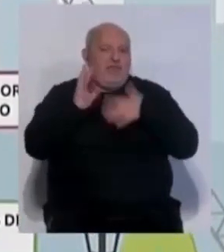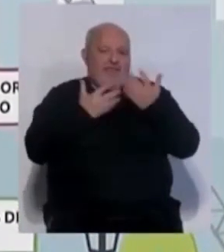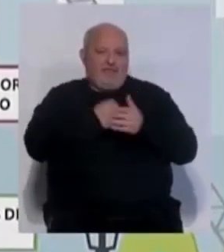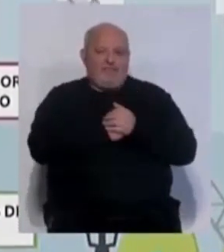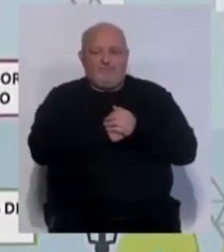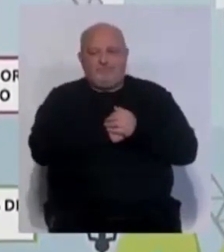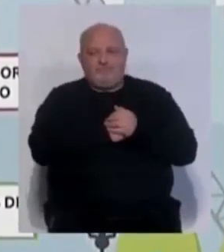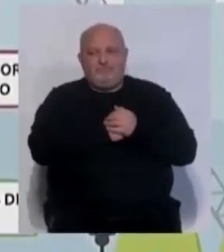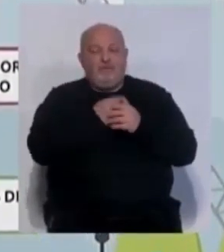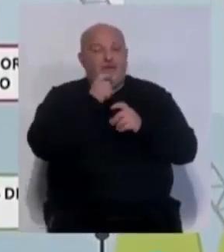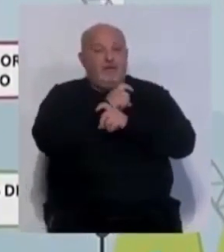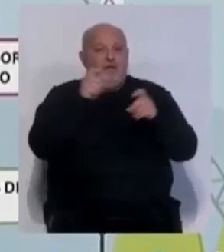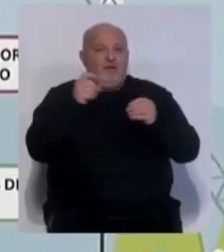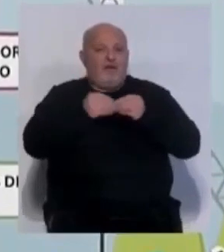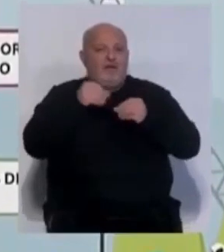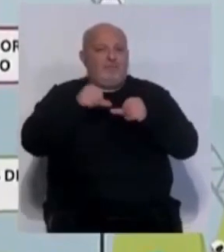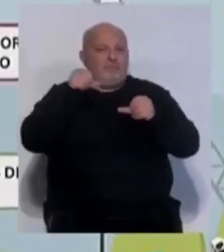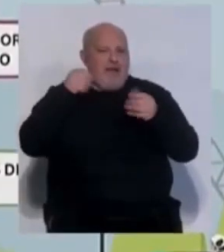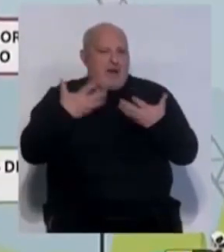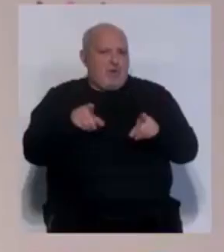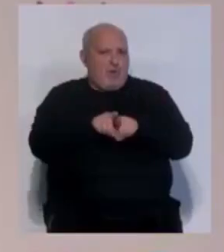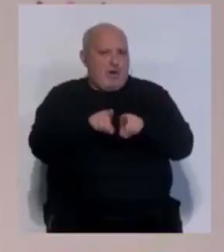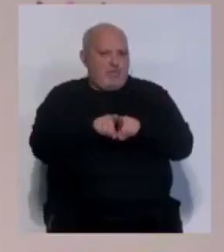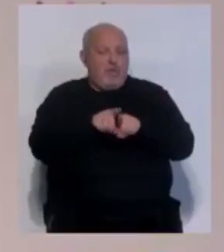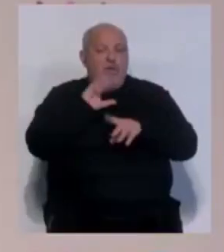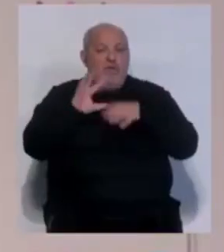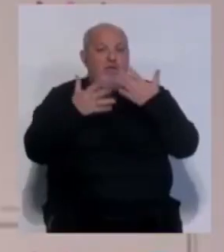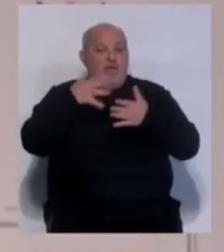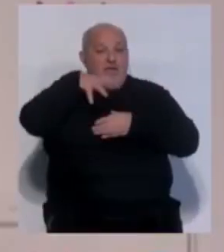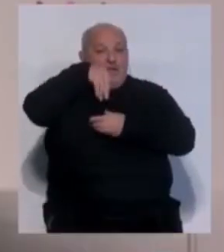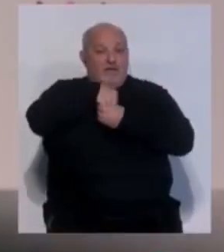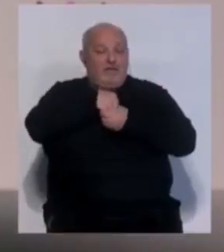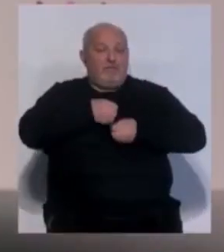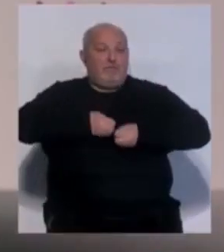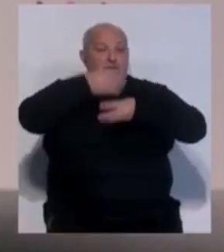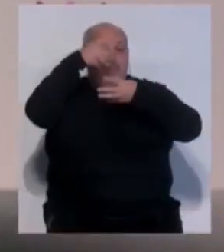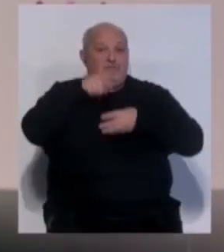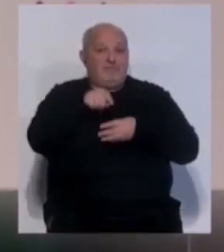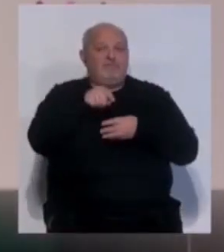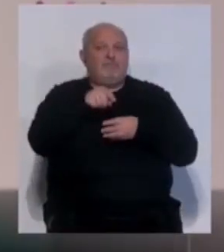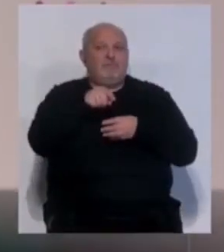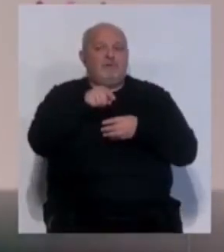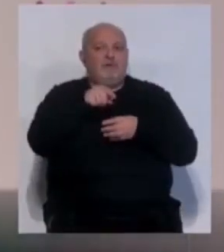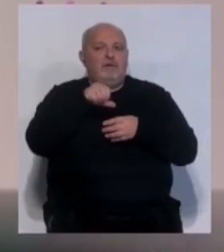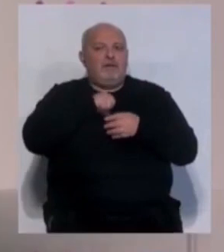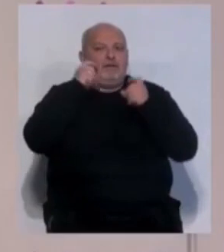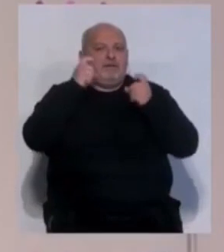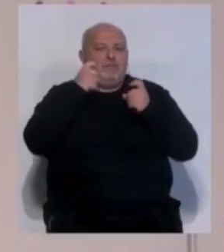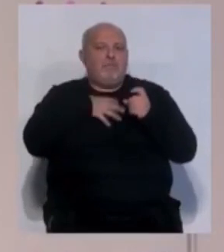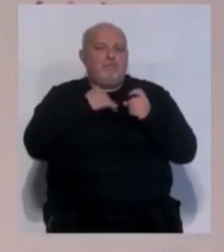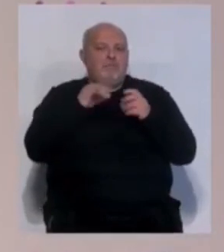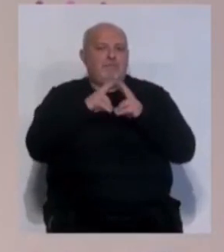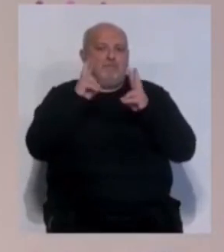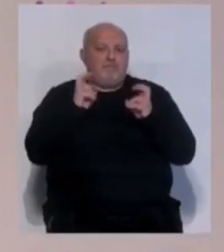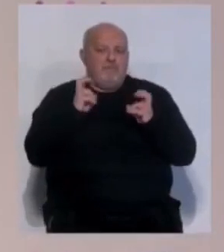incendio. Tenemos que seguir haciendo lo que hemos hecho hasta ahora, es decir, un incendio de vivienda en un bloque de piso, tenemos que intentar si podemos